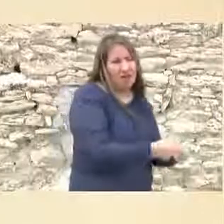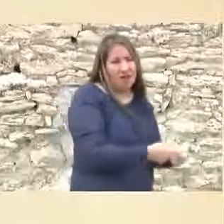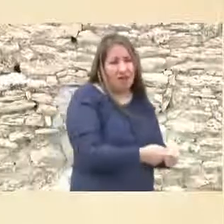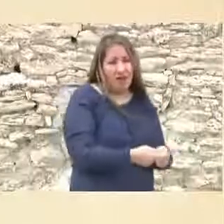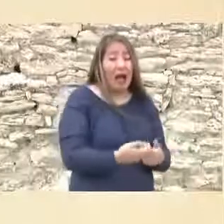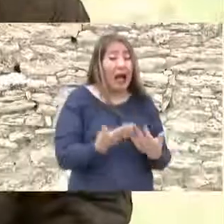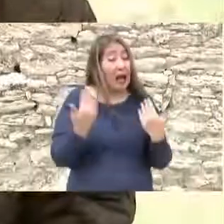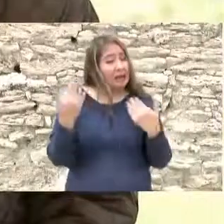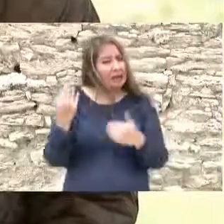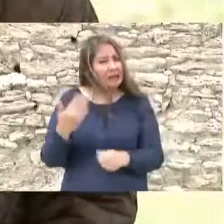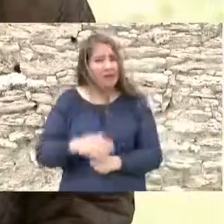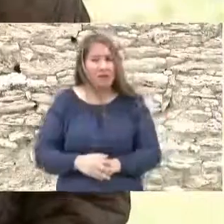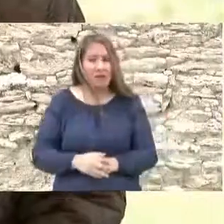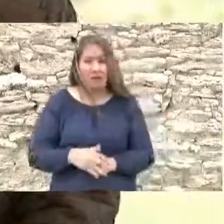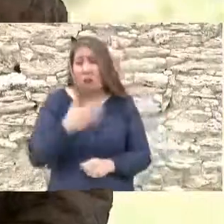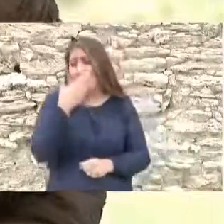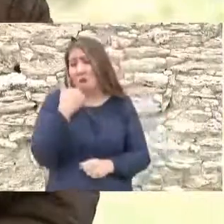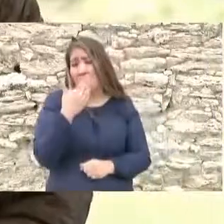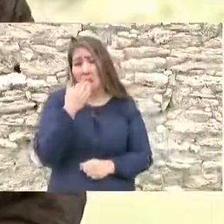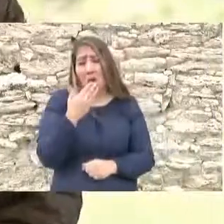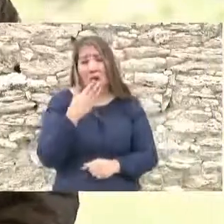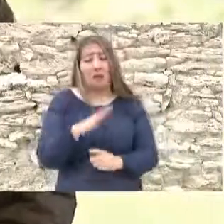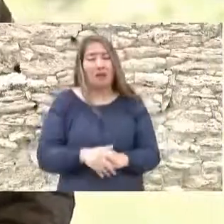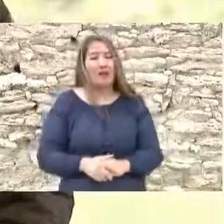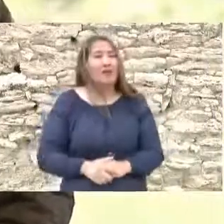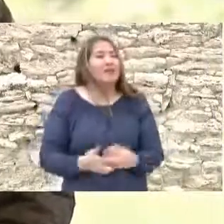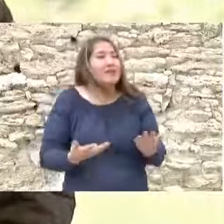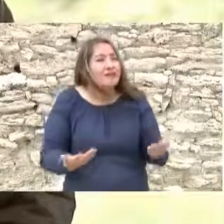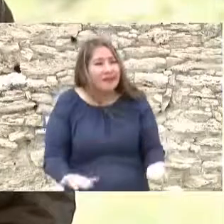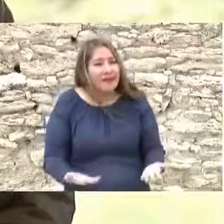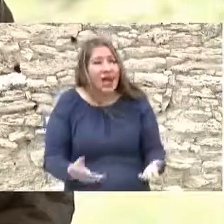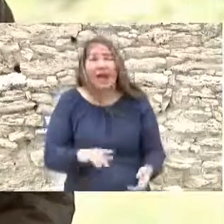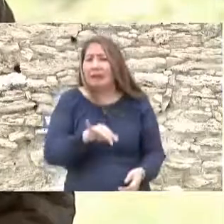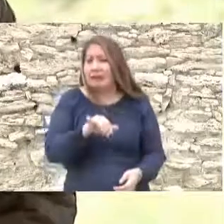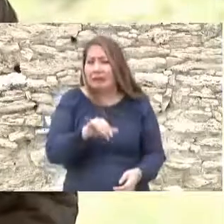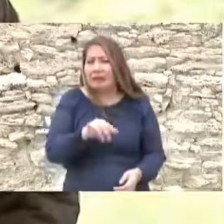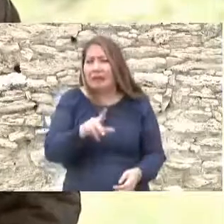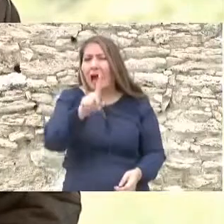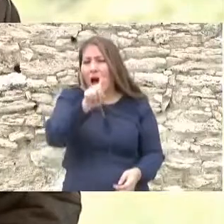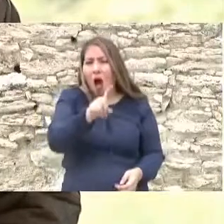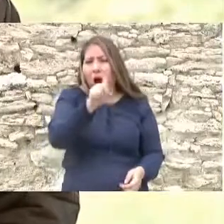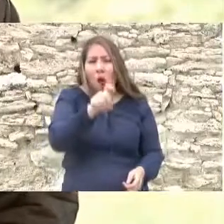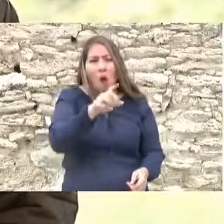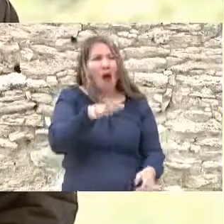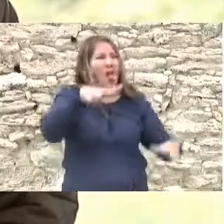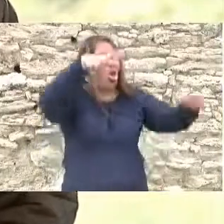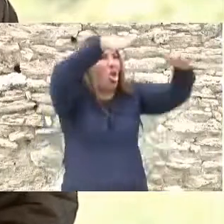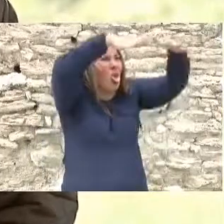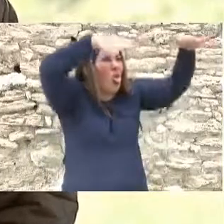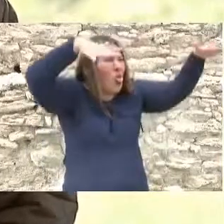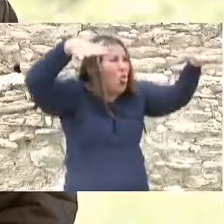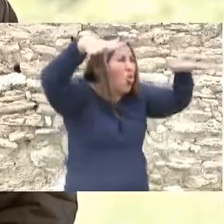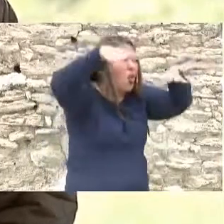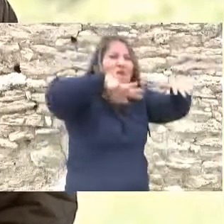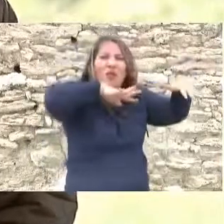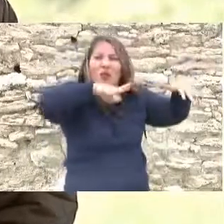la escasez de agua ni la contaminación que hay ahora